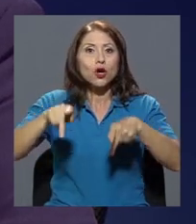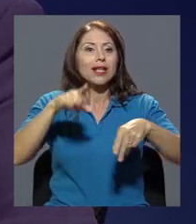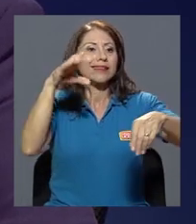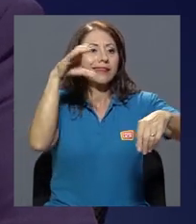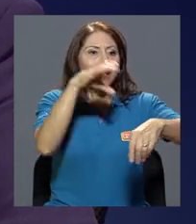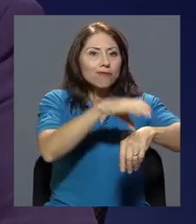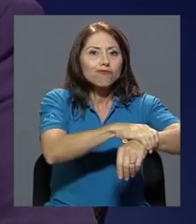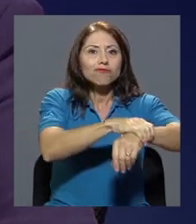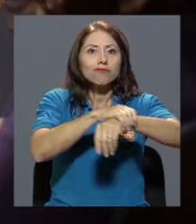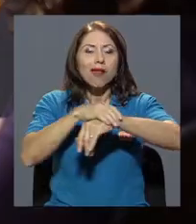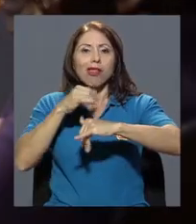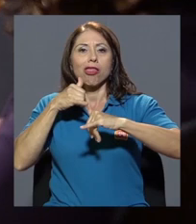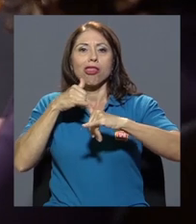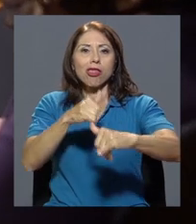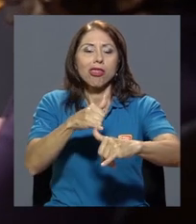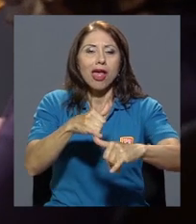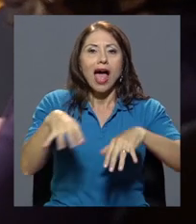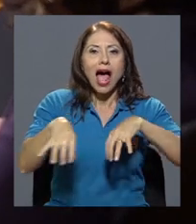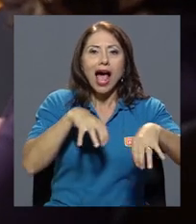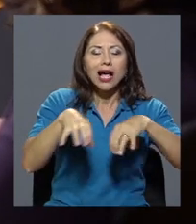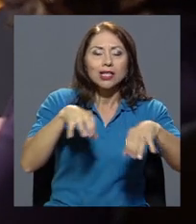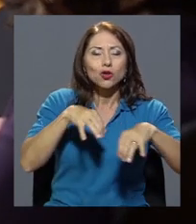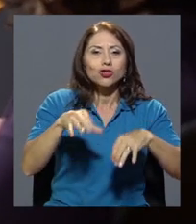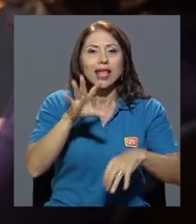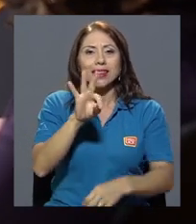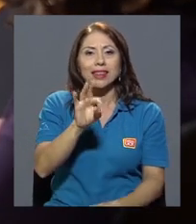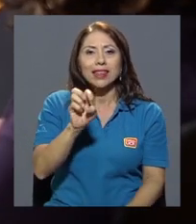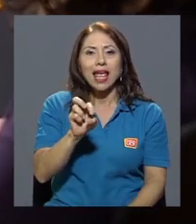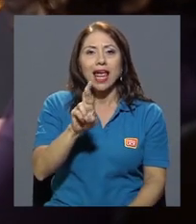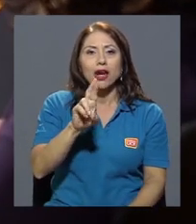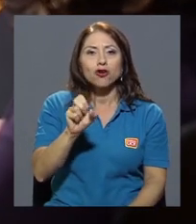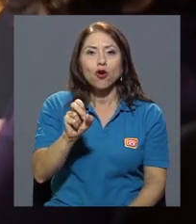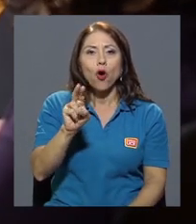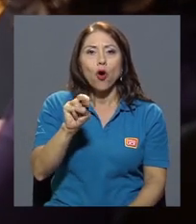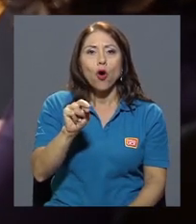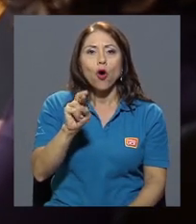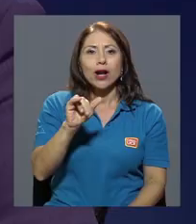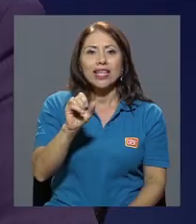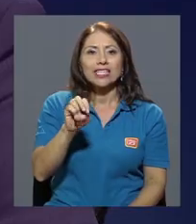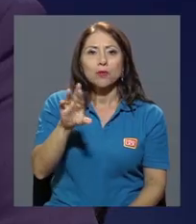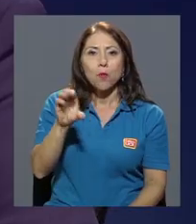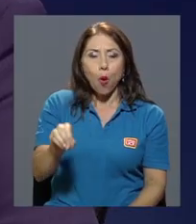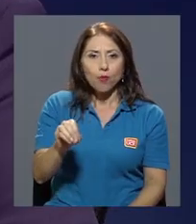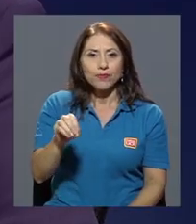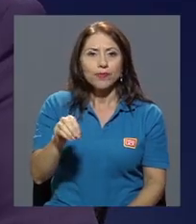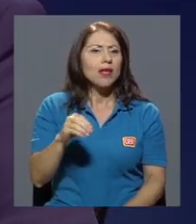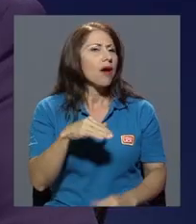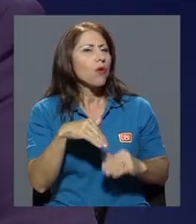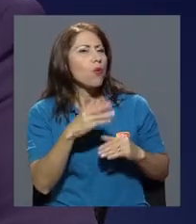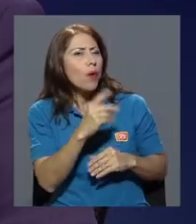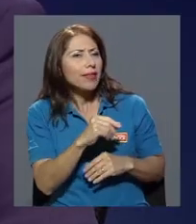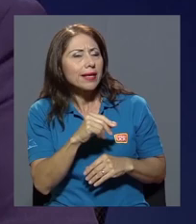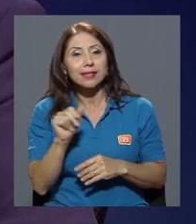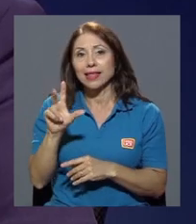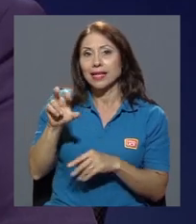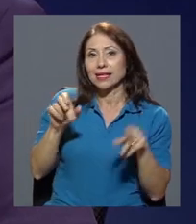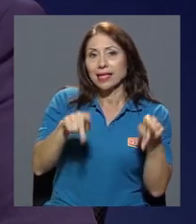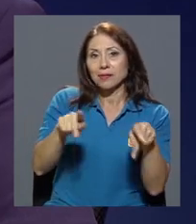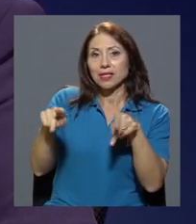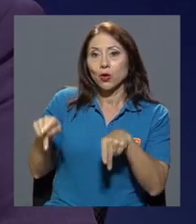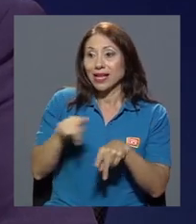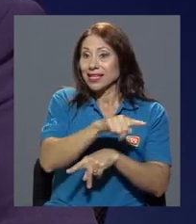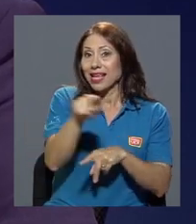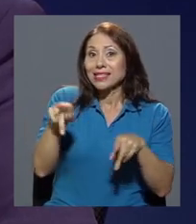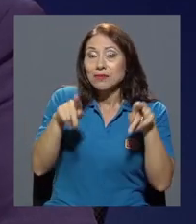sea, están siendo acusadas de actos de terrorismo, de asesinatos. ¿Más de cuántas personas, perdóname? 300 personas. Y estas personas son defensores y